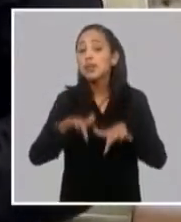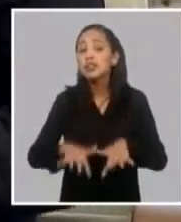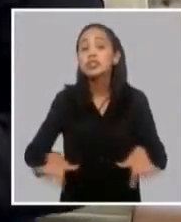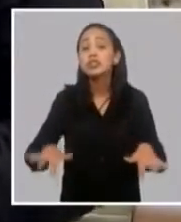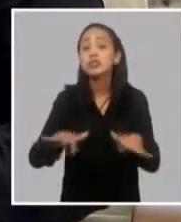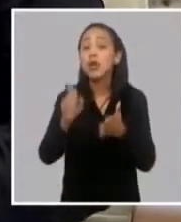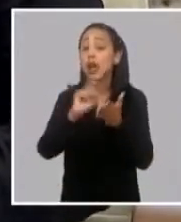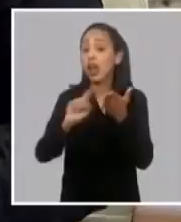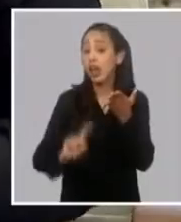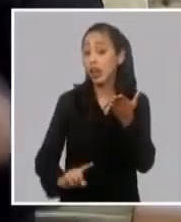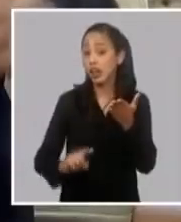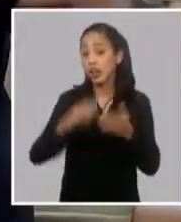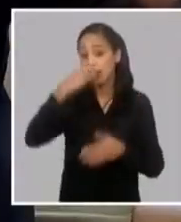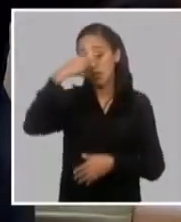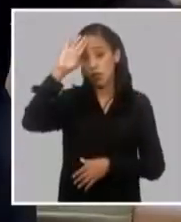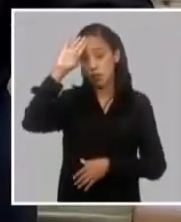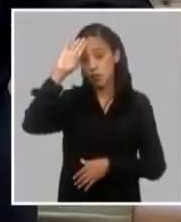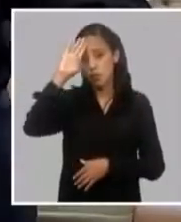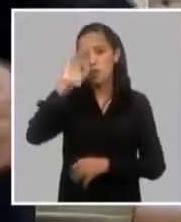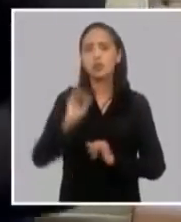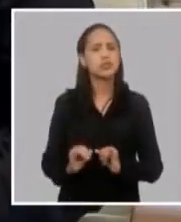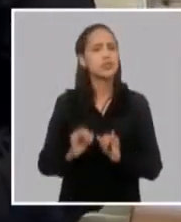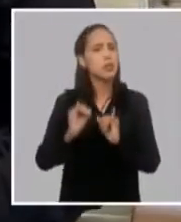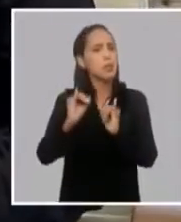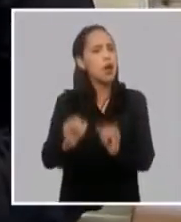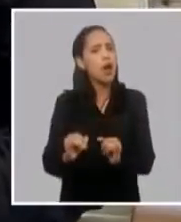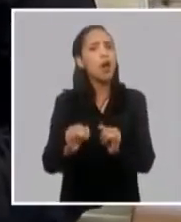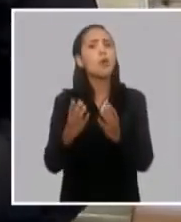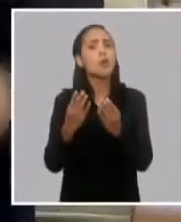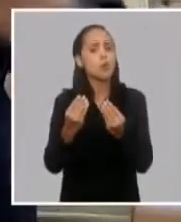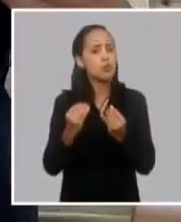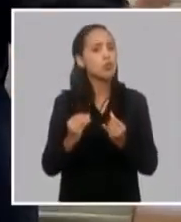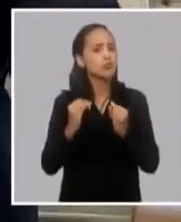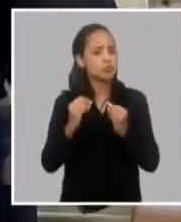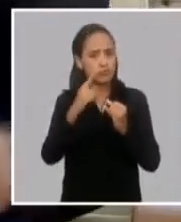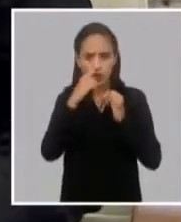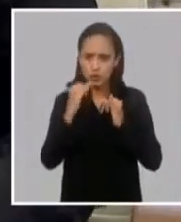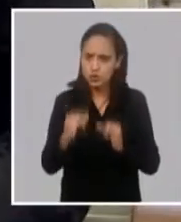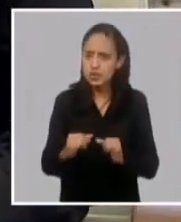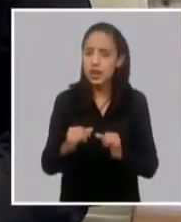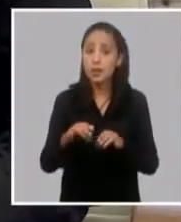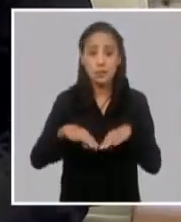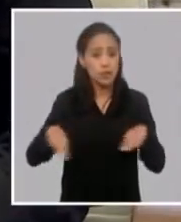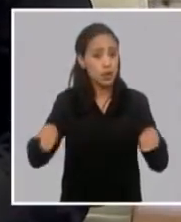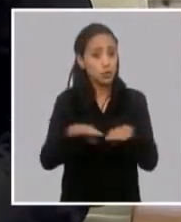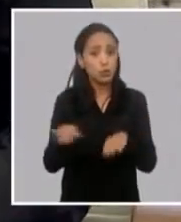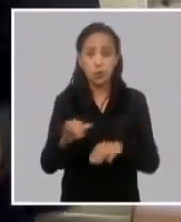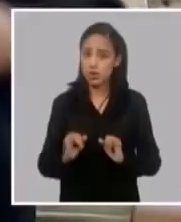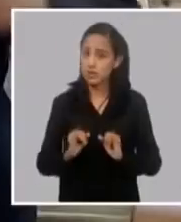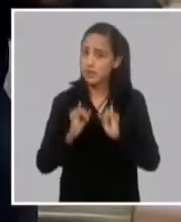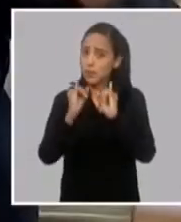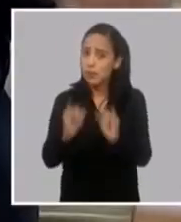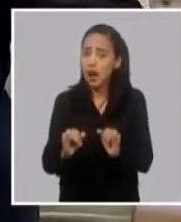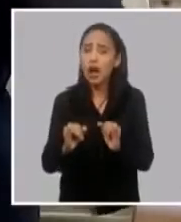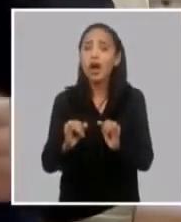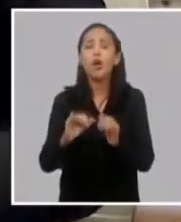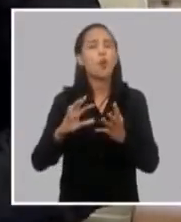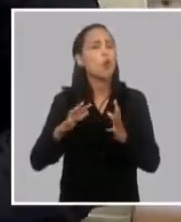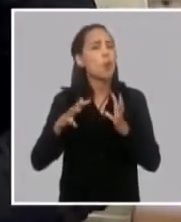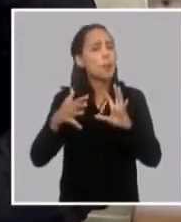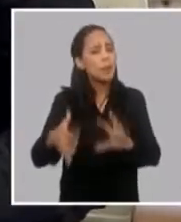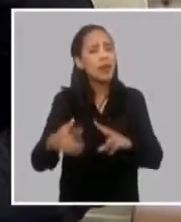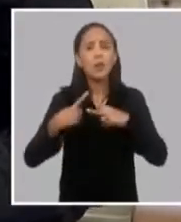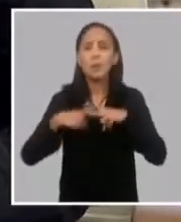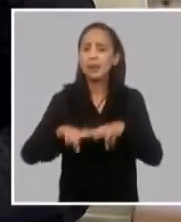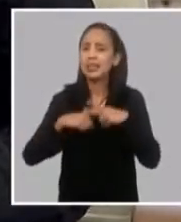Sistema Energético Nacional ha sido informada en varios espacios. La complejidad, los mantenimientos que se han